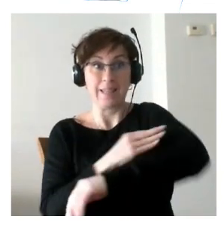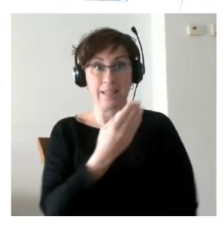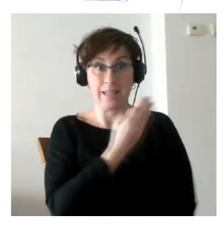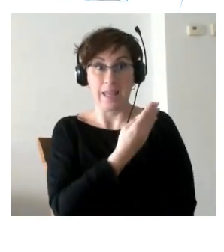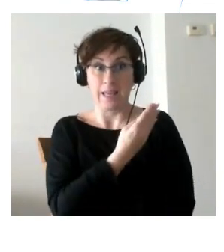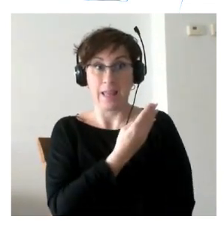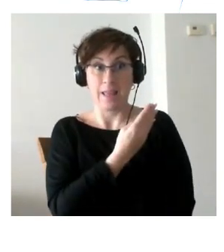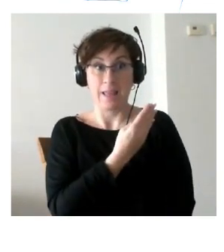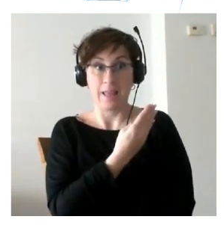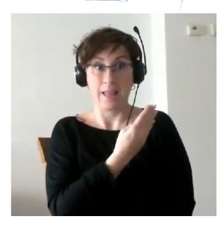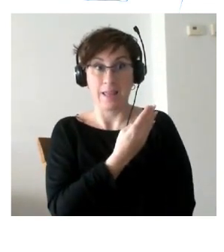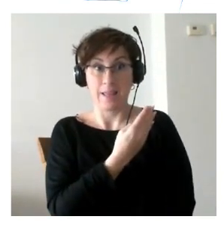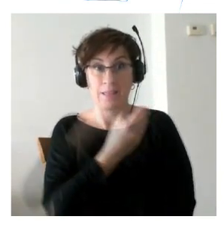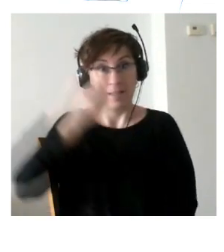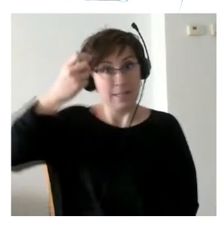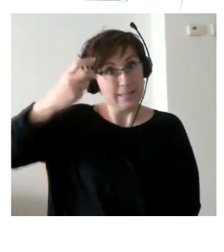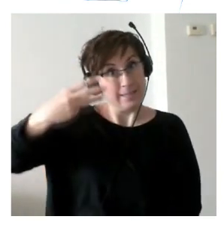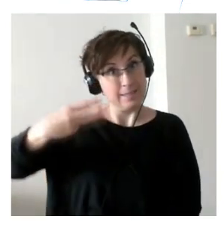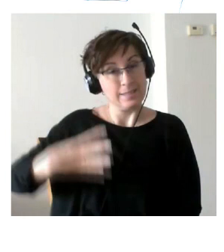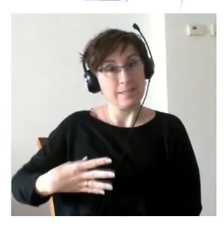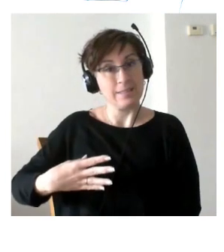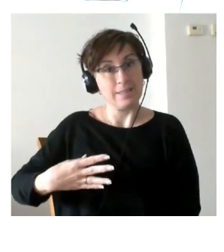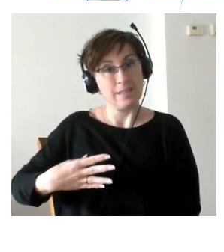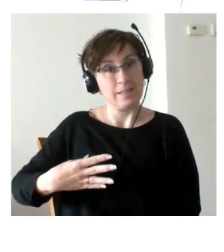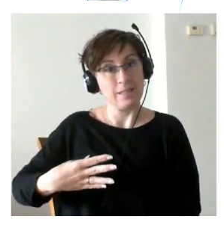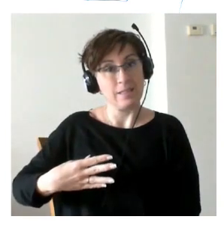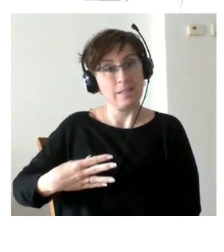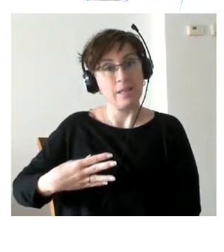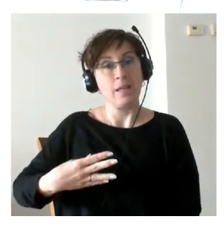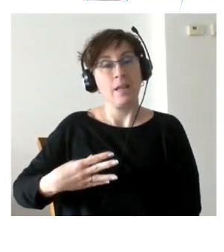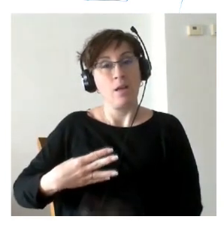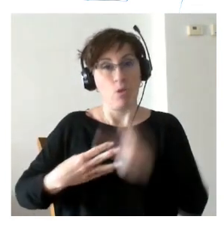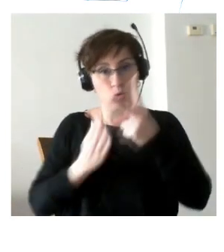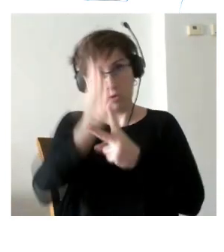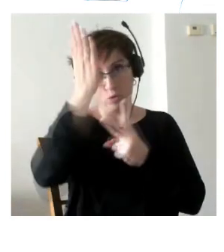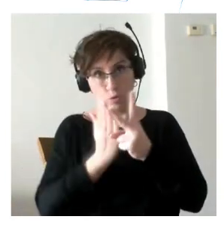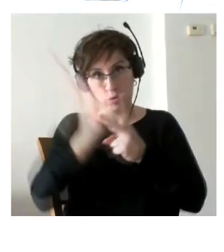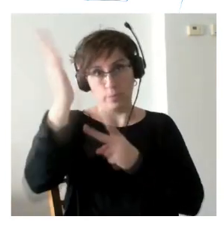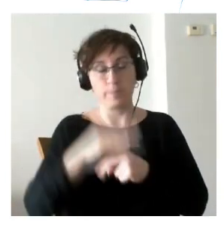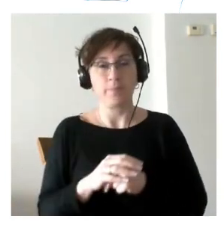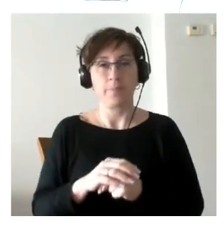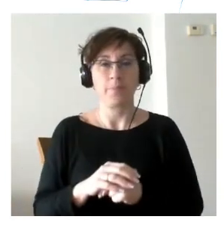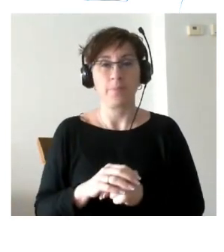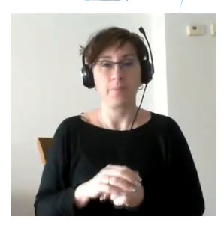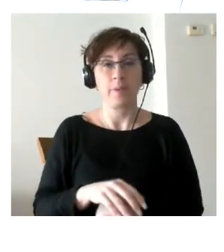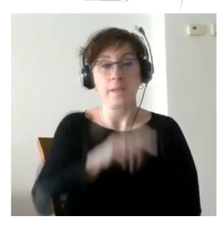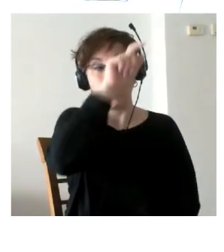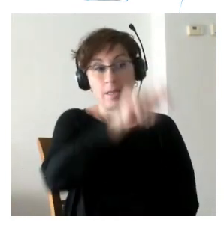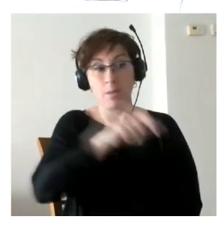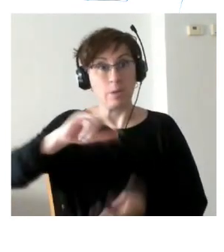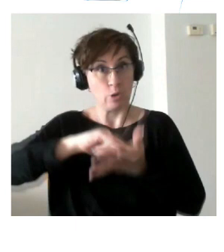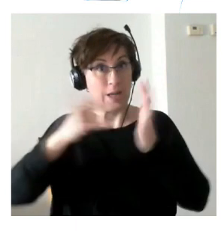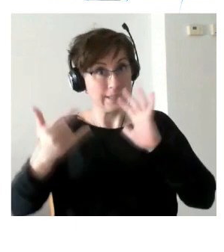hemos diseñado para este proceso de evaluación hemos solicitado a las personas técnicas de retoma que nos